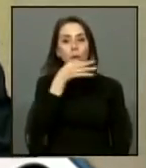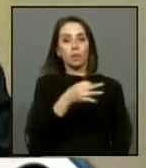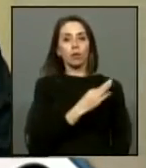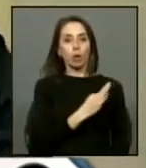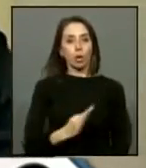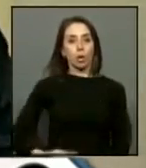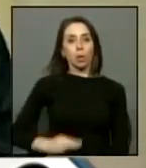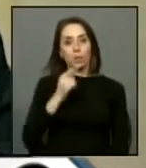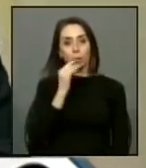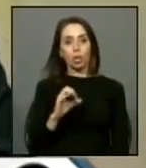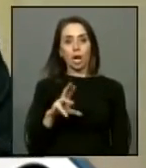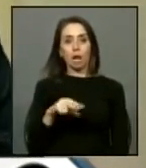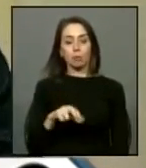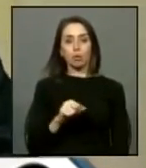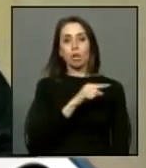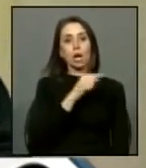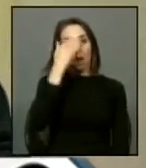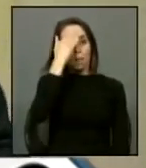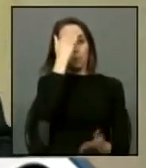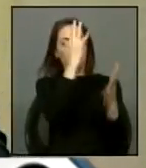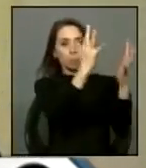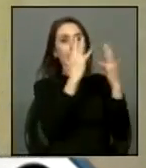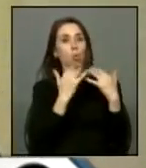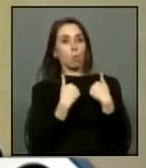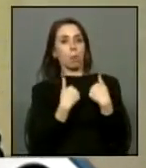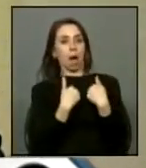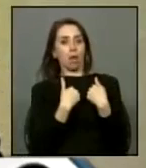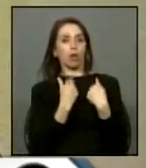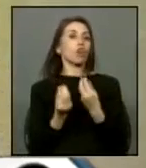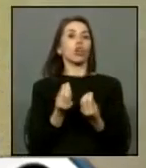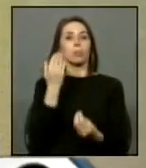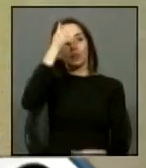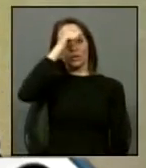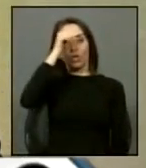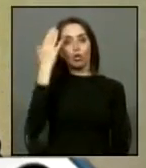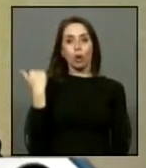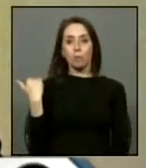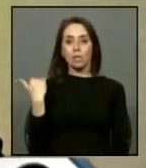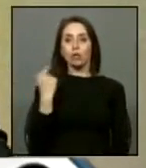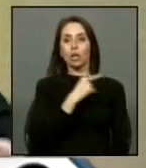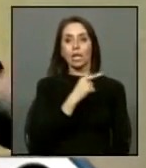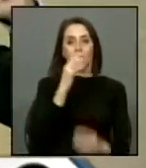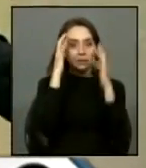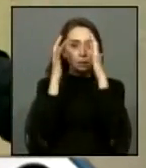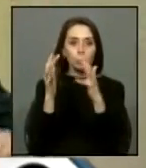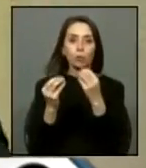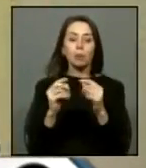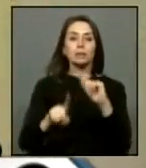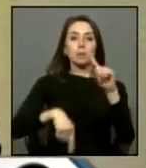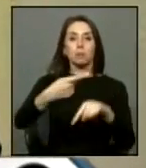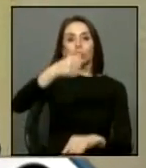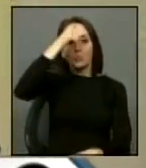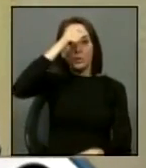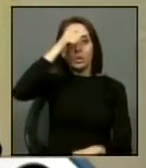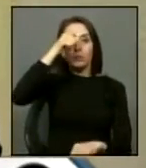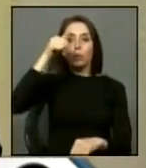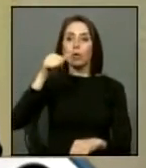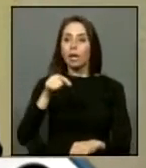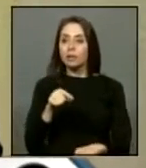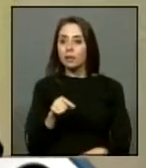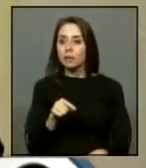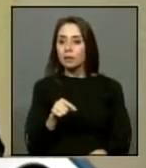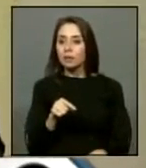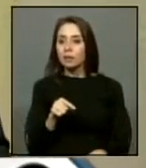Carmona que en lugar de estar preocupado de mí y de lo que me ocurrió el domingo pasado, se preocupe lo que le ha ocurrido el próximo domingo a las mismas damas de blanco.